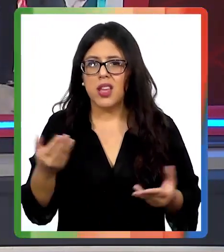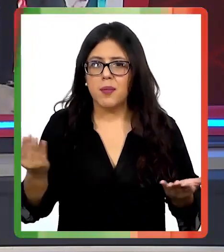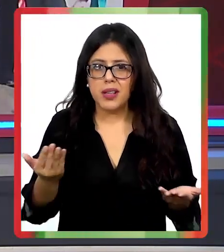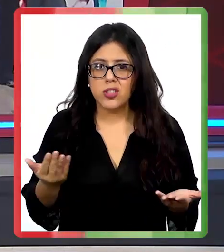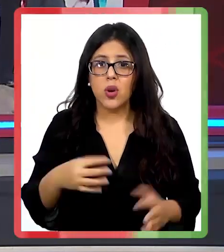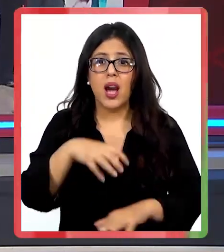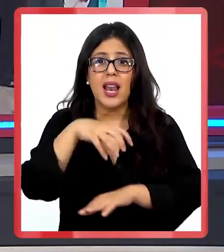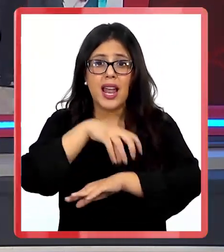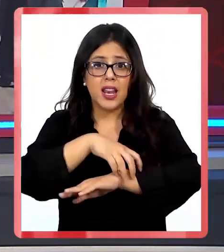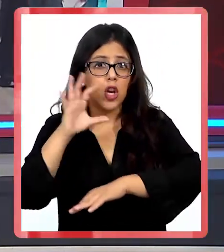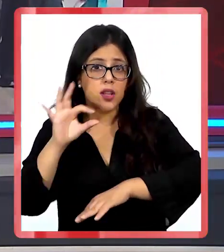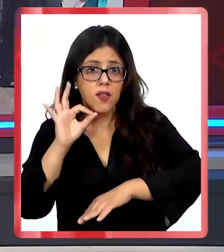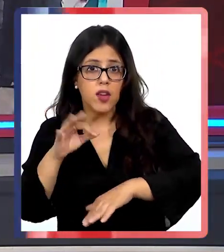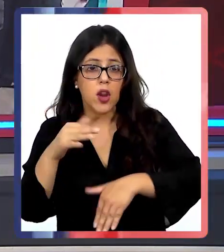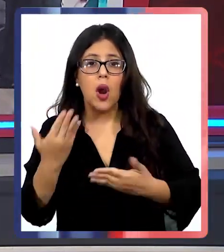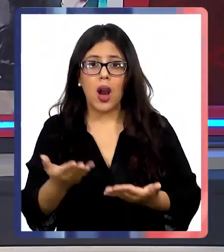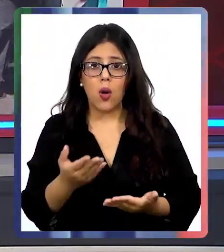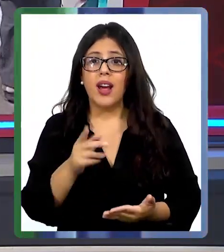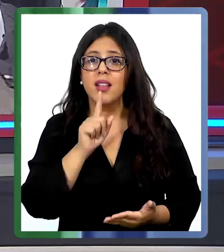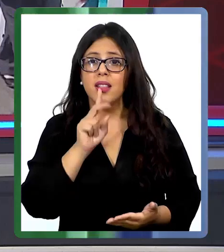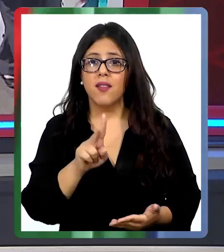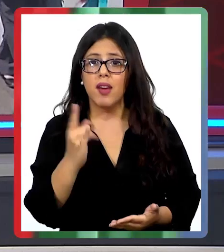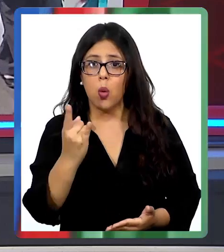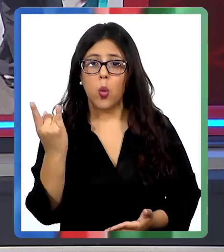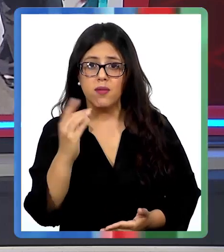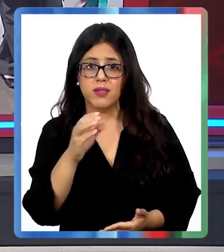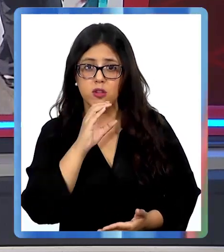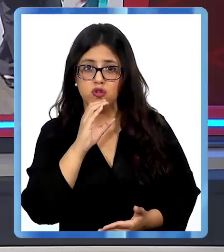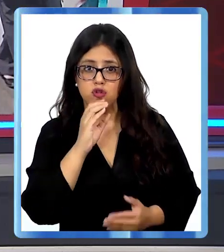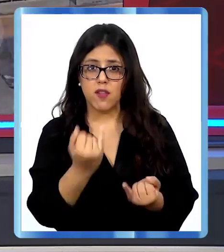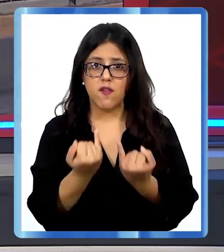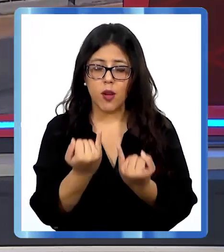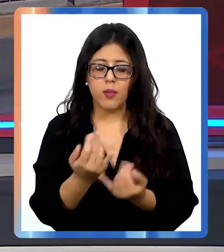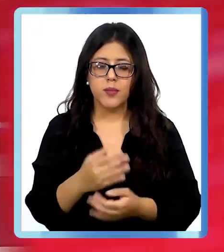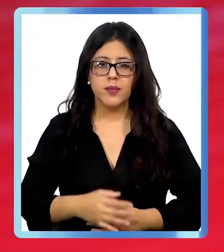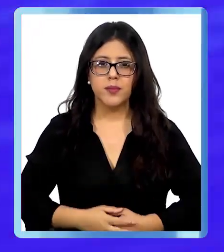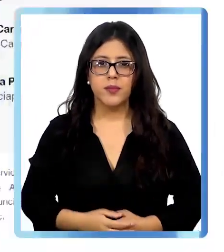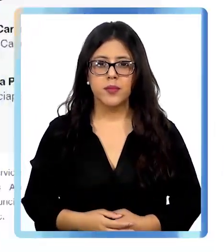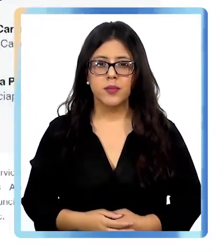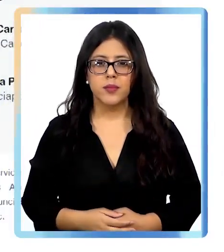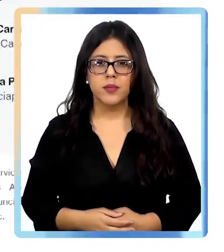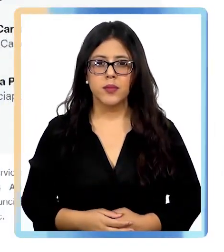¿Qué ocurrió en la región del Bío Bío? TVU, Universidad de Concepción nos informa.